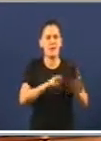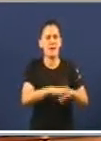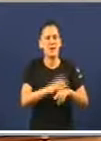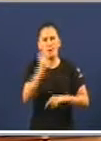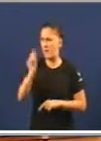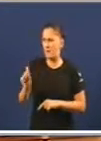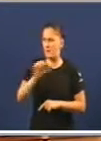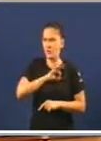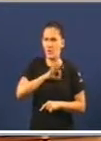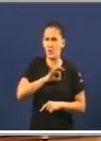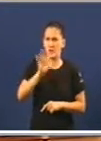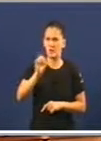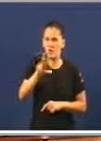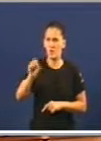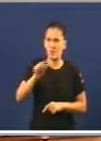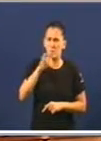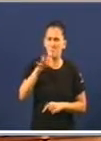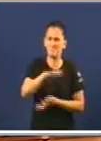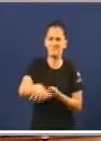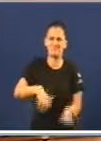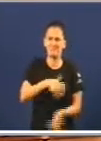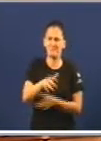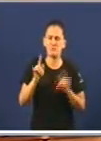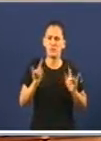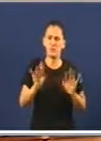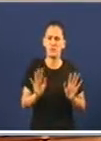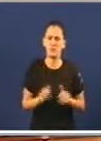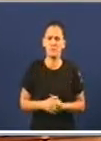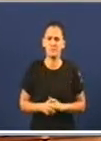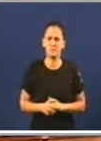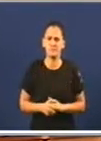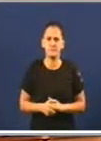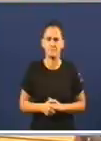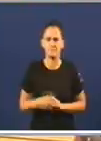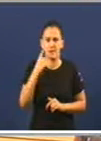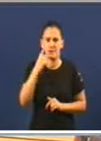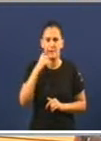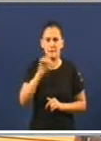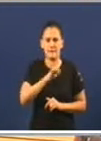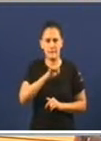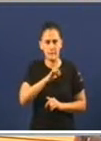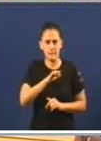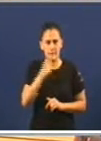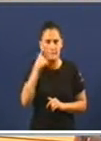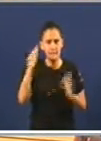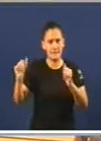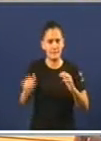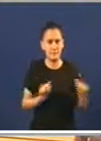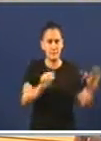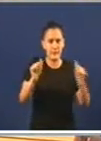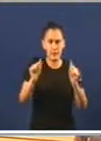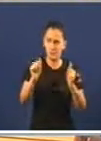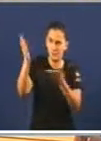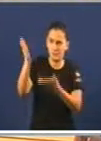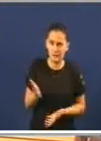un momento, señora Solla, que hai un pouco de ruido na sala. A ver se deixamos que se despidan os nosos invitados e